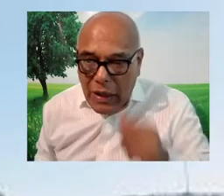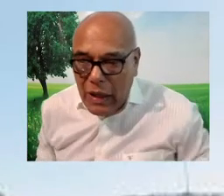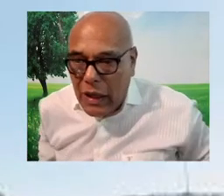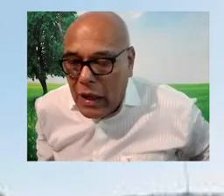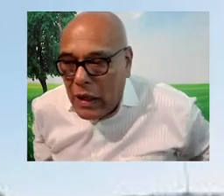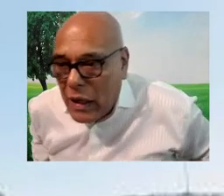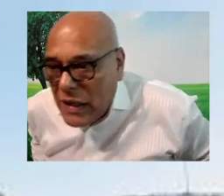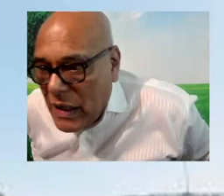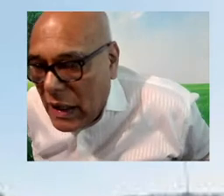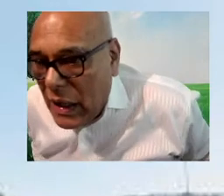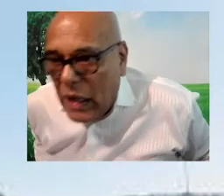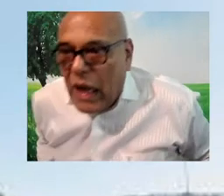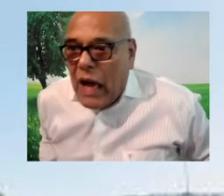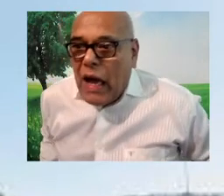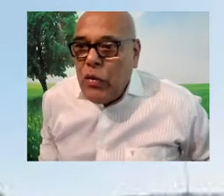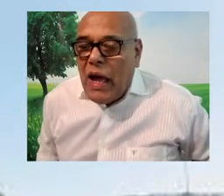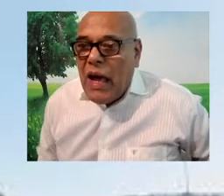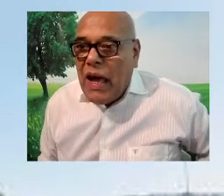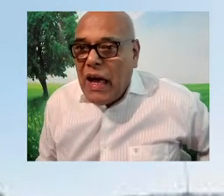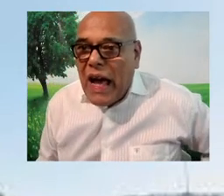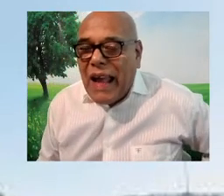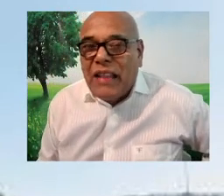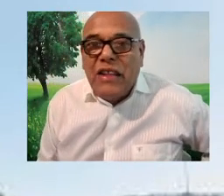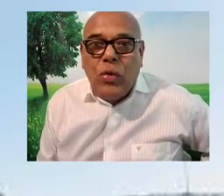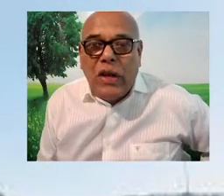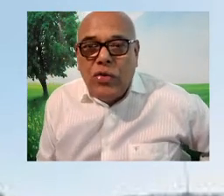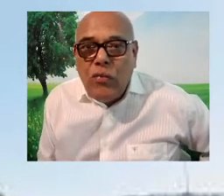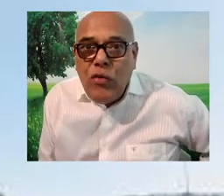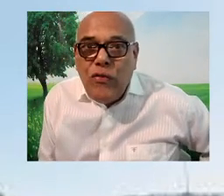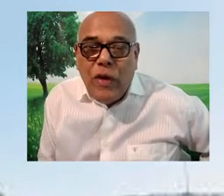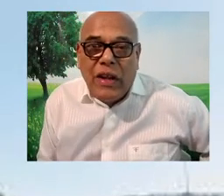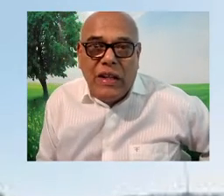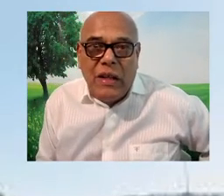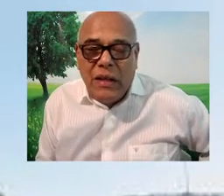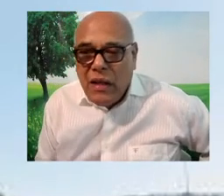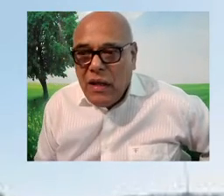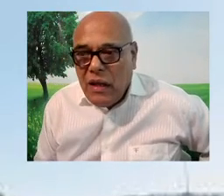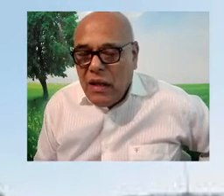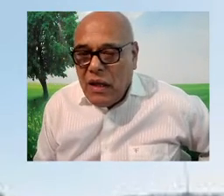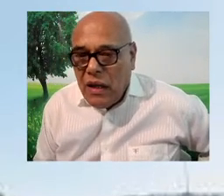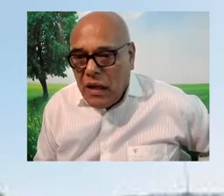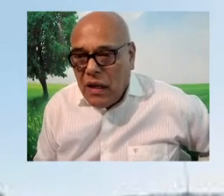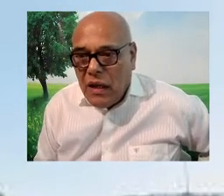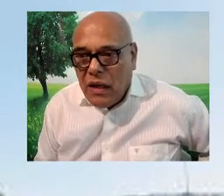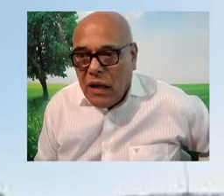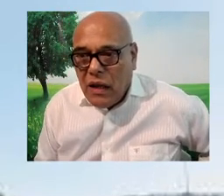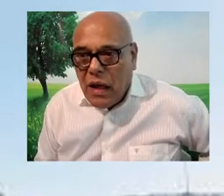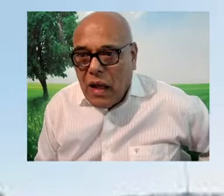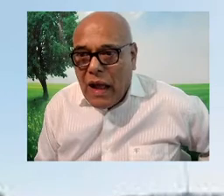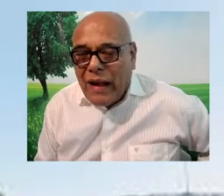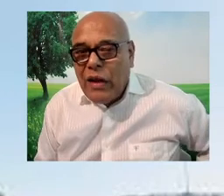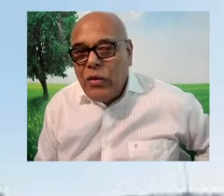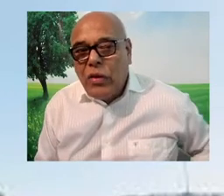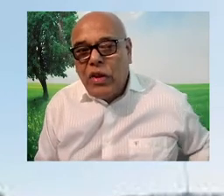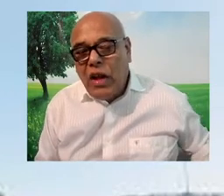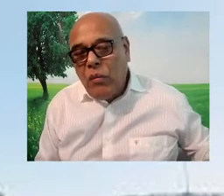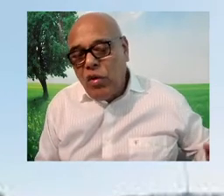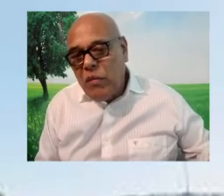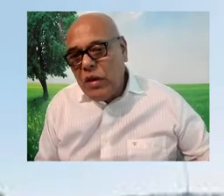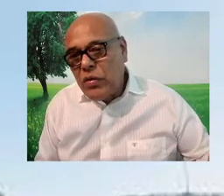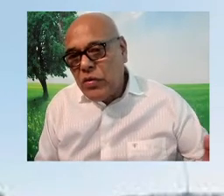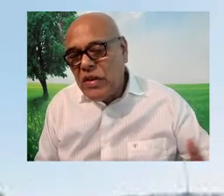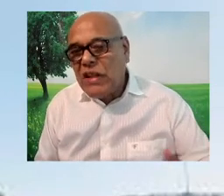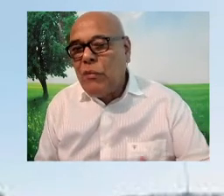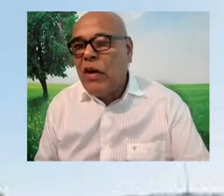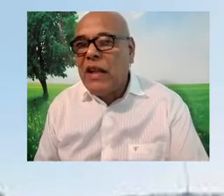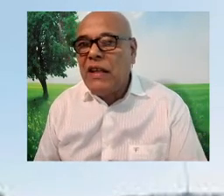hay una articulación muy fuerte alrededor del